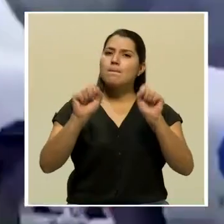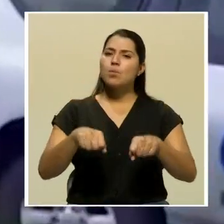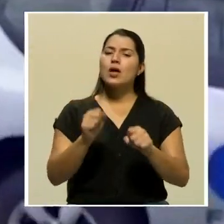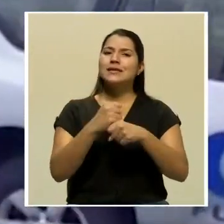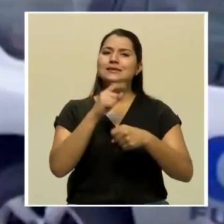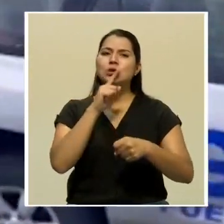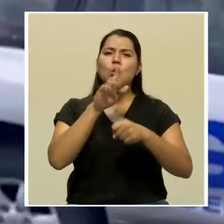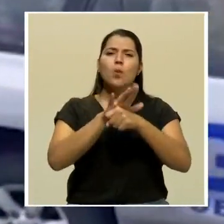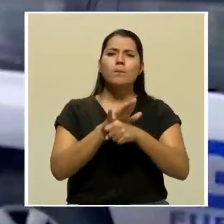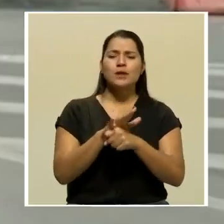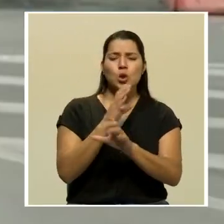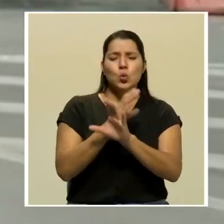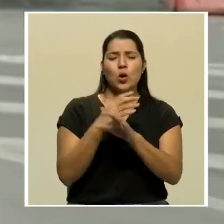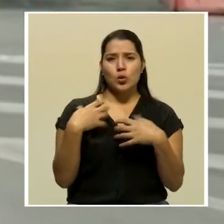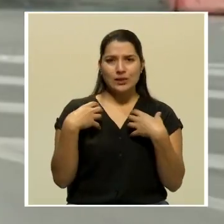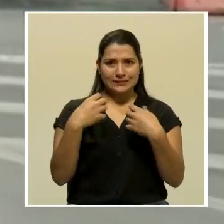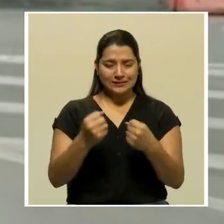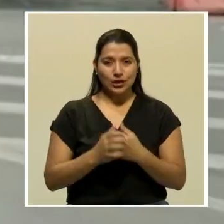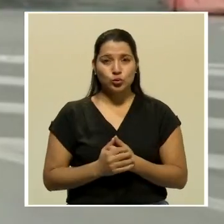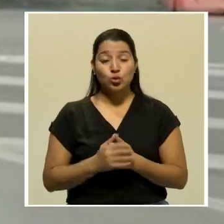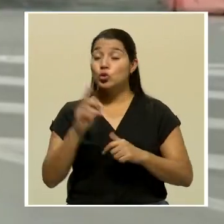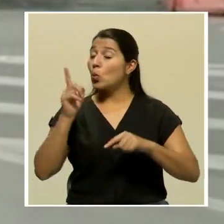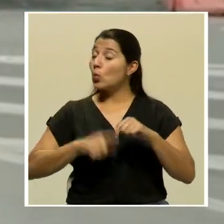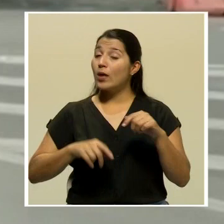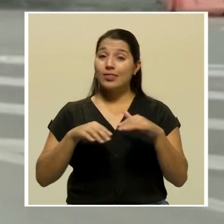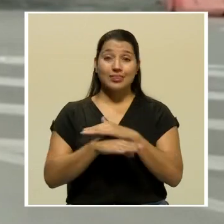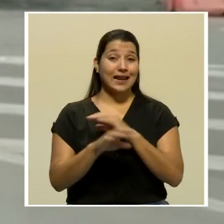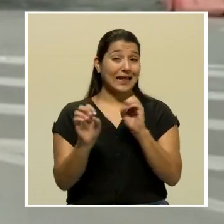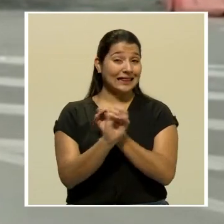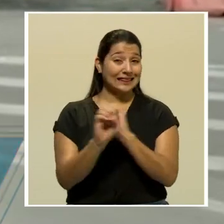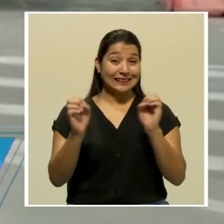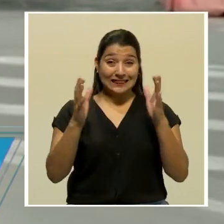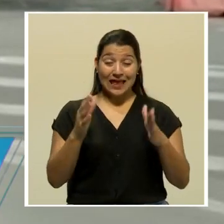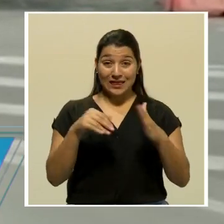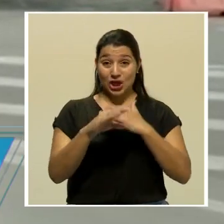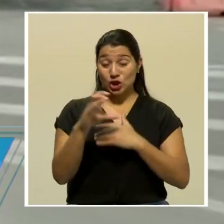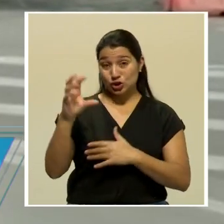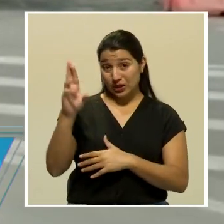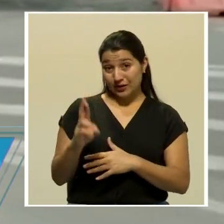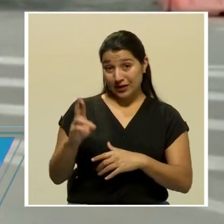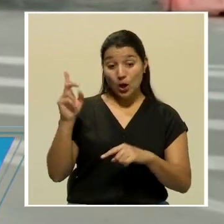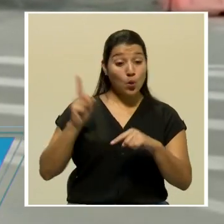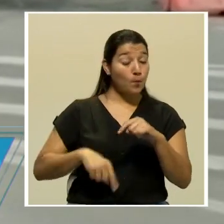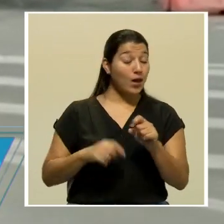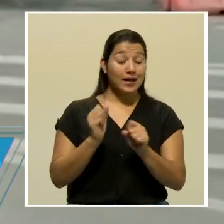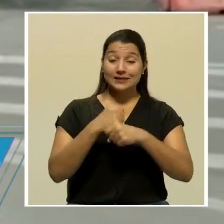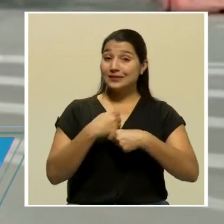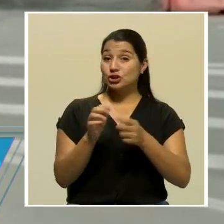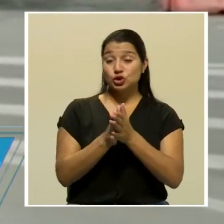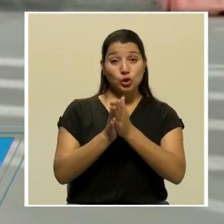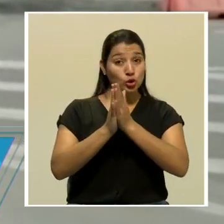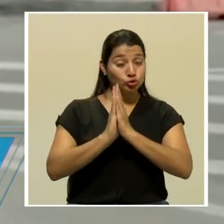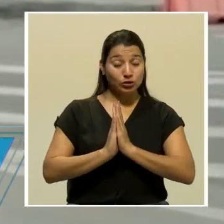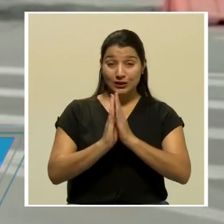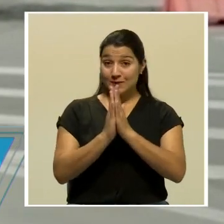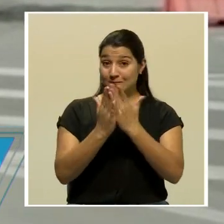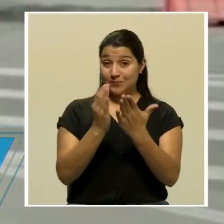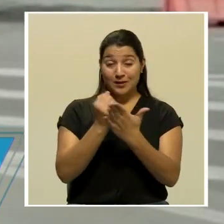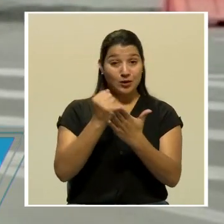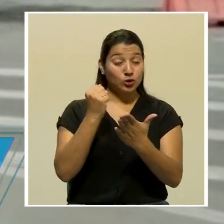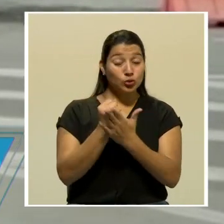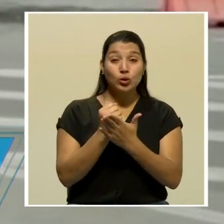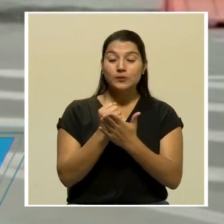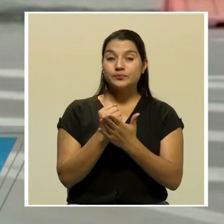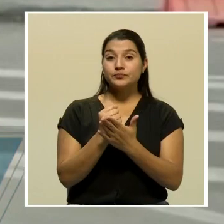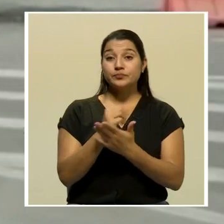con las restricciones sanitarias. No puede ingresar nadie al país, no pueden hacer las solicitudes migratorias ordinarias.